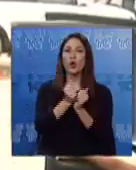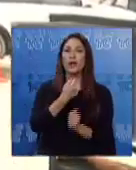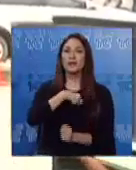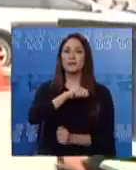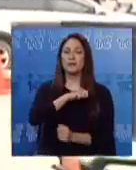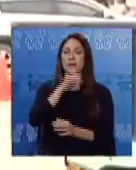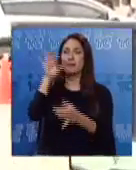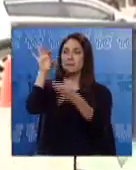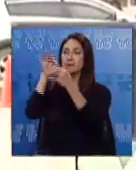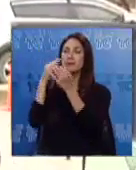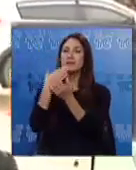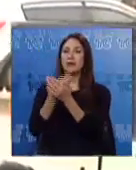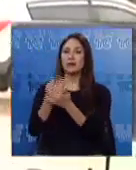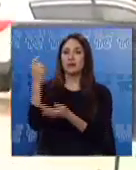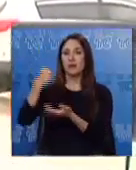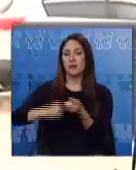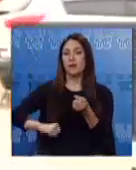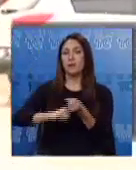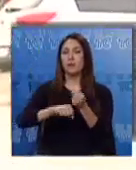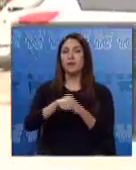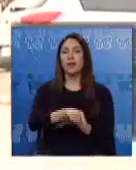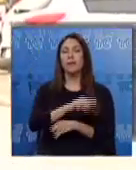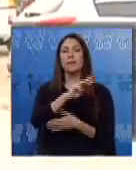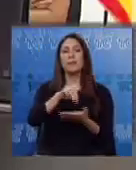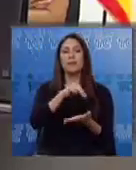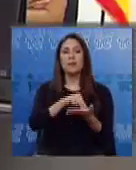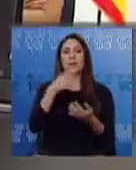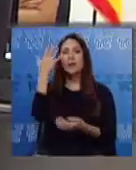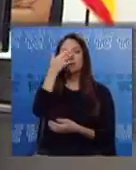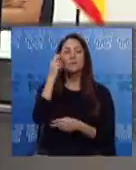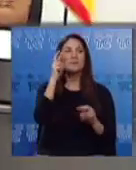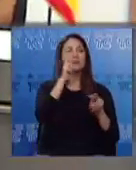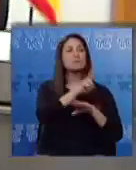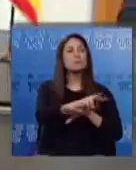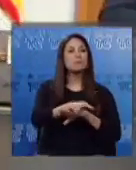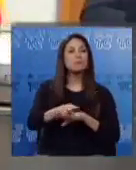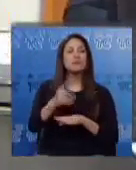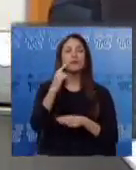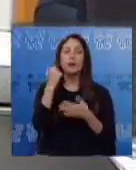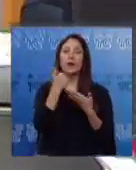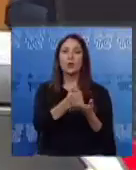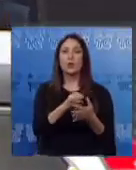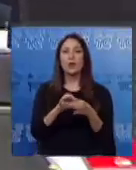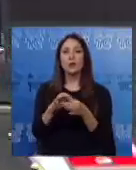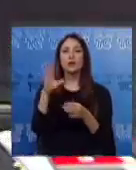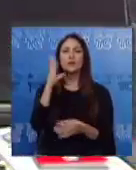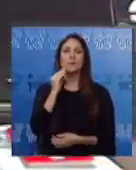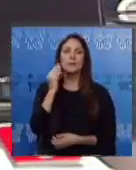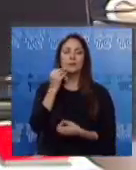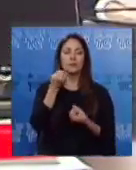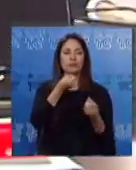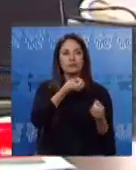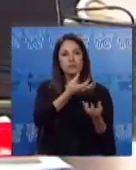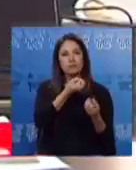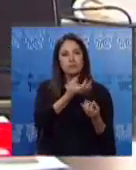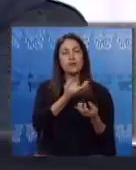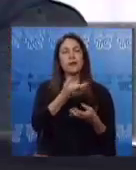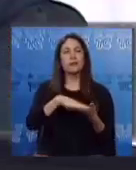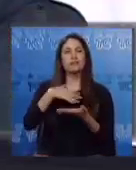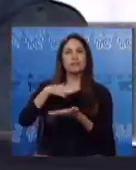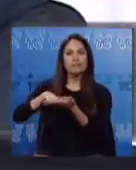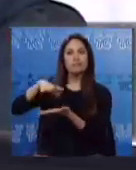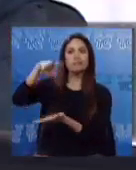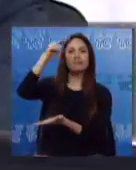visitarán las zonas afectadas por el terremoto del pasado 16 de abril, con el objetivo de colaborar para que la reconstrucción se haga de una manera técnica.